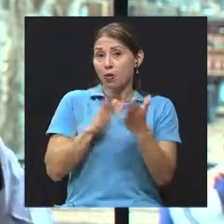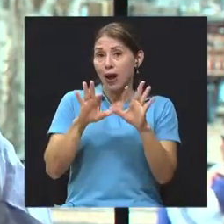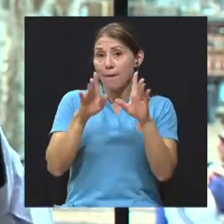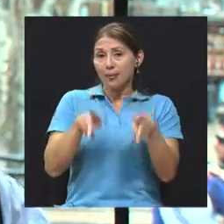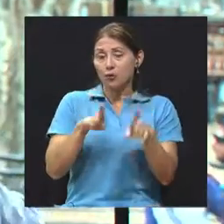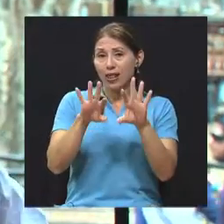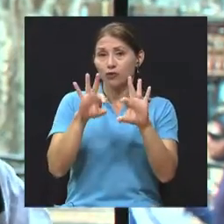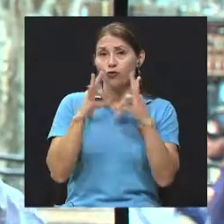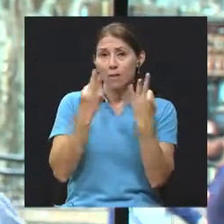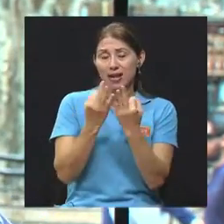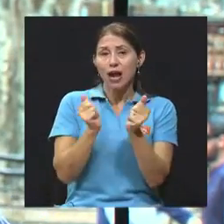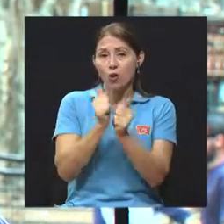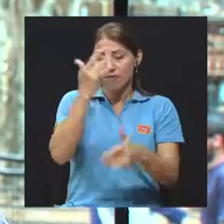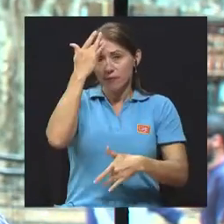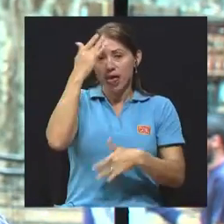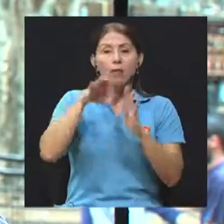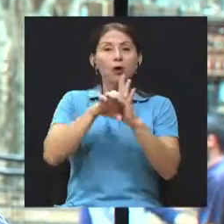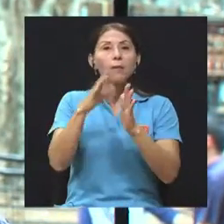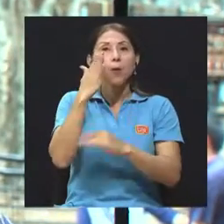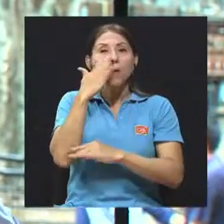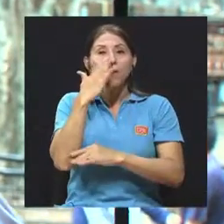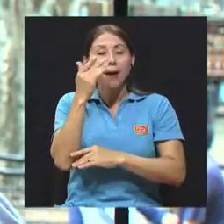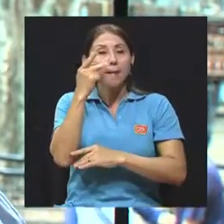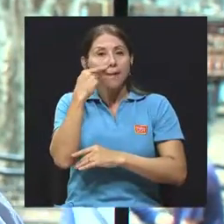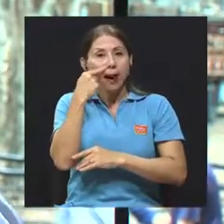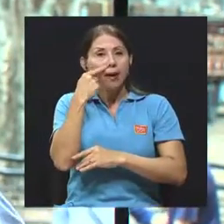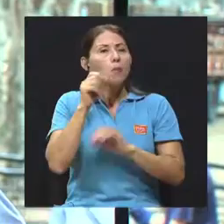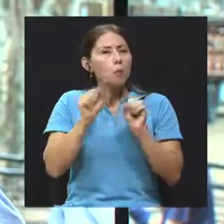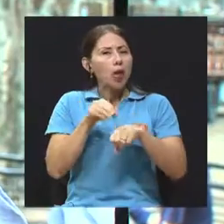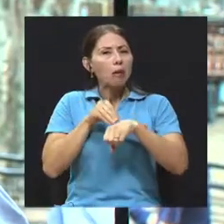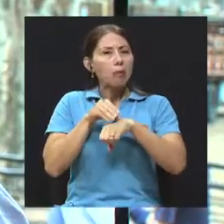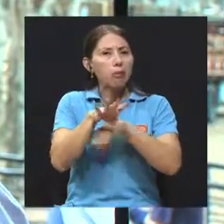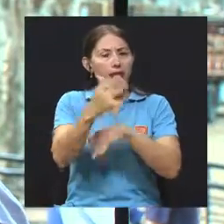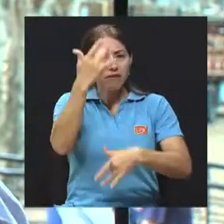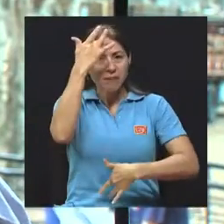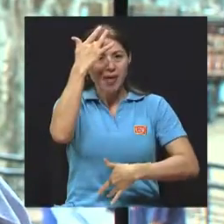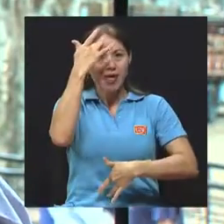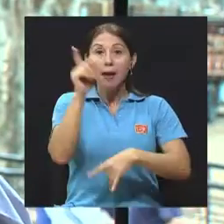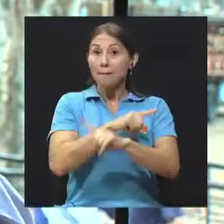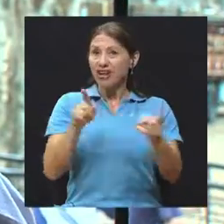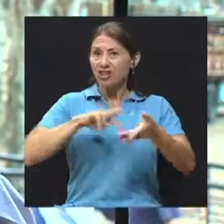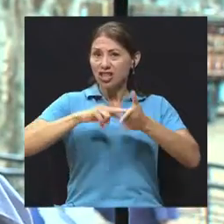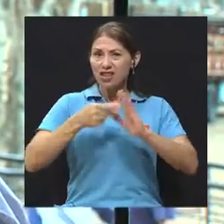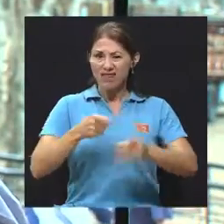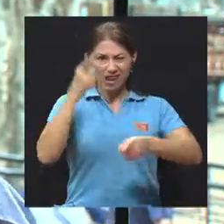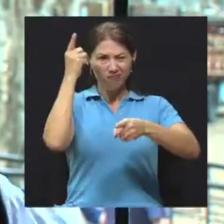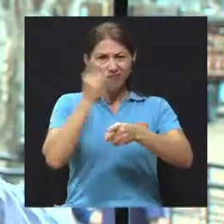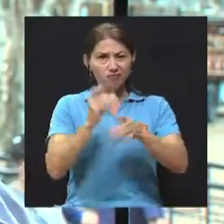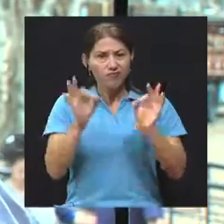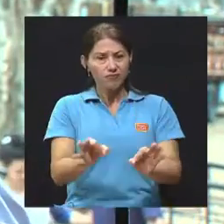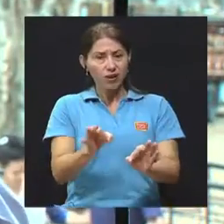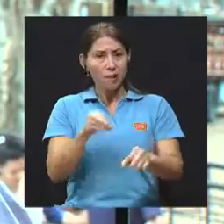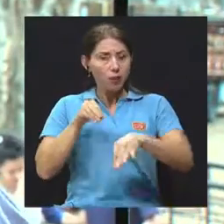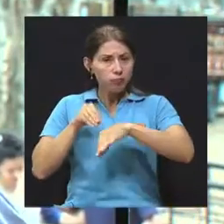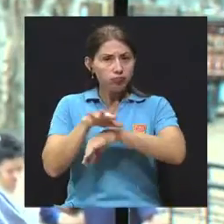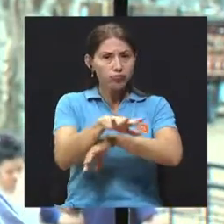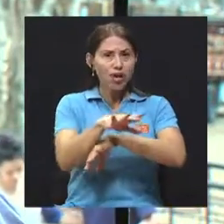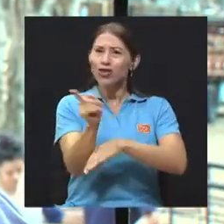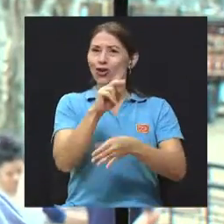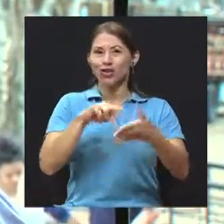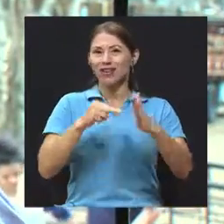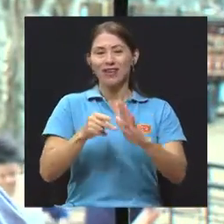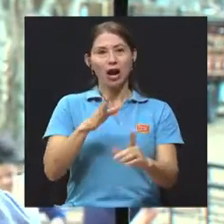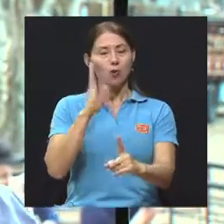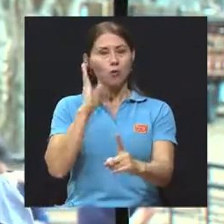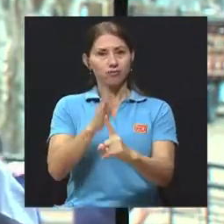tiene mucho más riesgo de tener la enfermedad. No implica que la tenga, porque no es como que directamente se transmite el riesgo de forma directa, pero sí